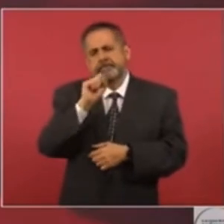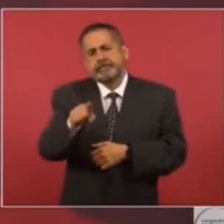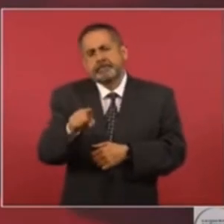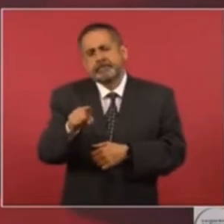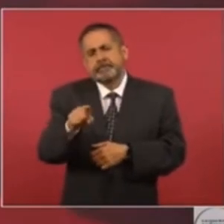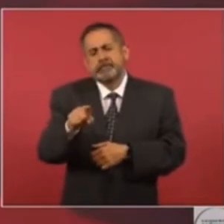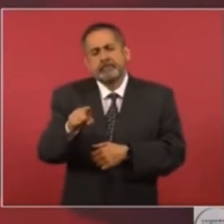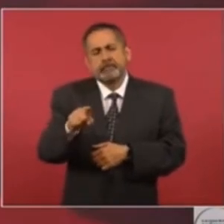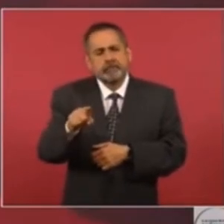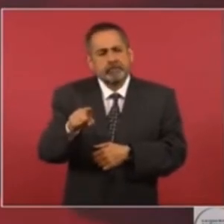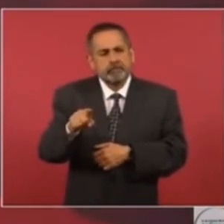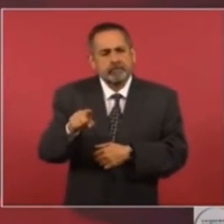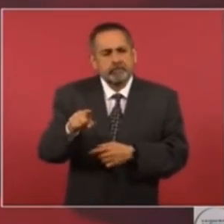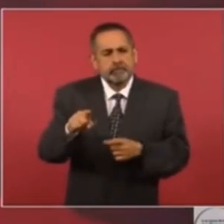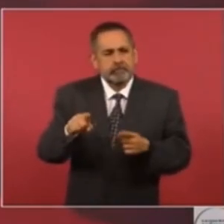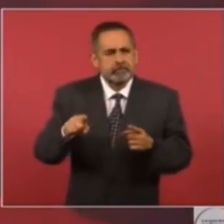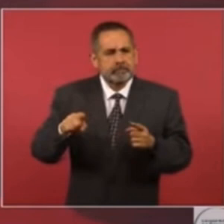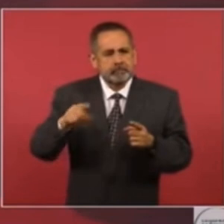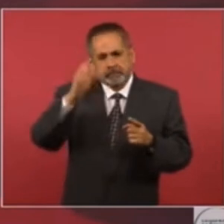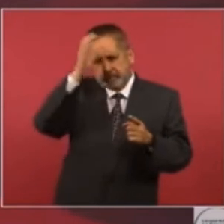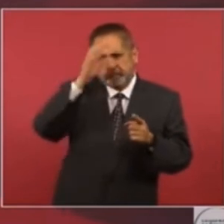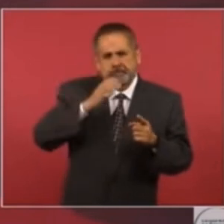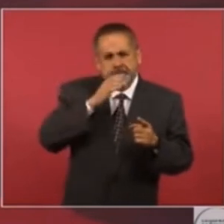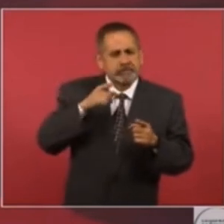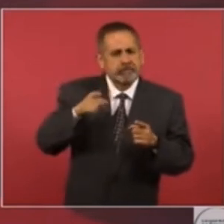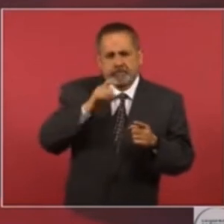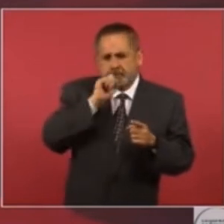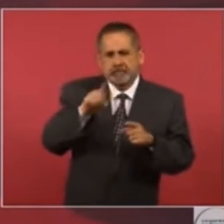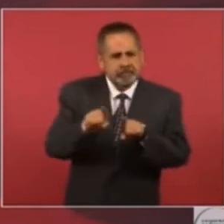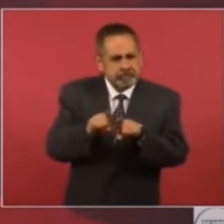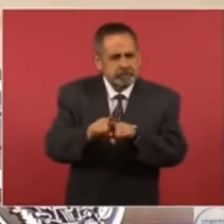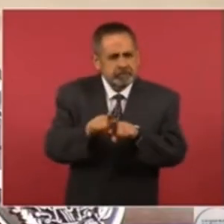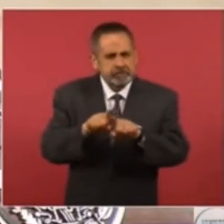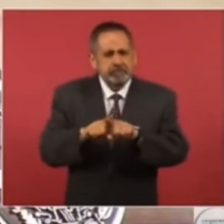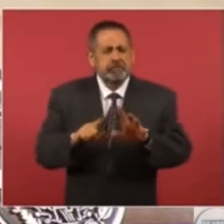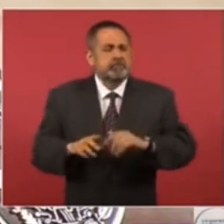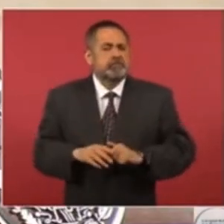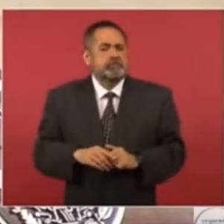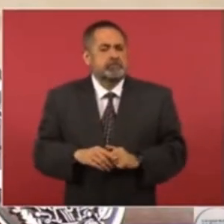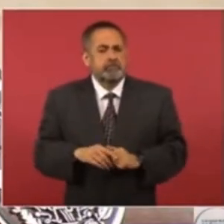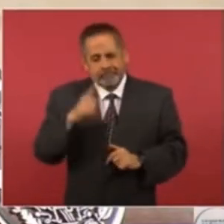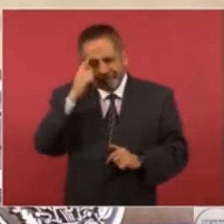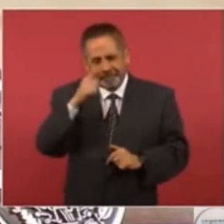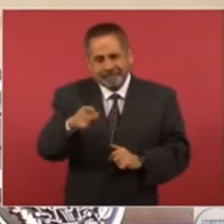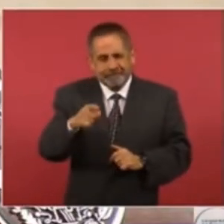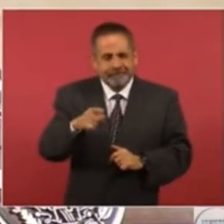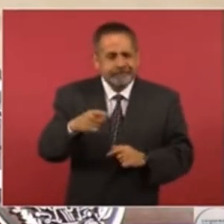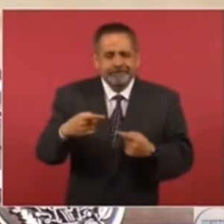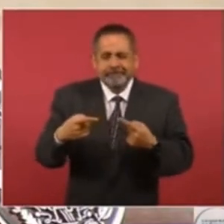Coahuila para no interferir.